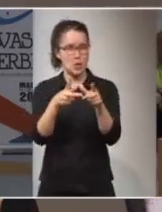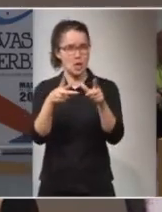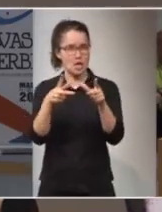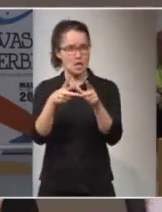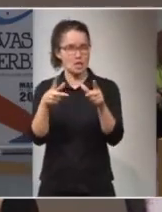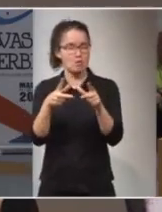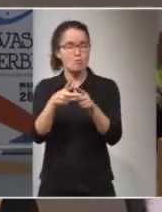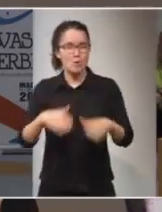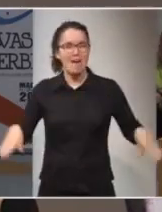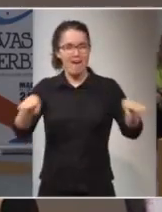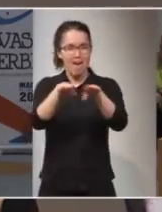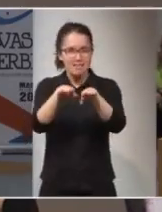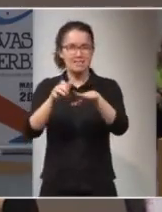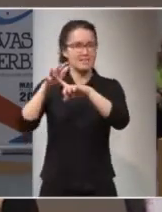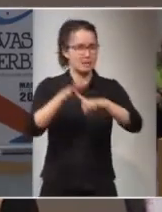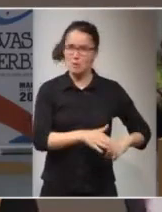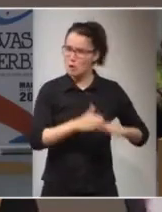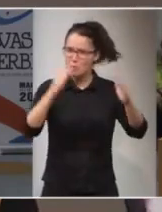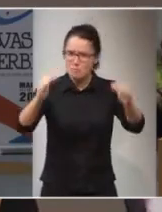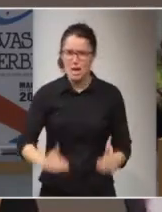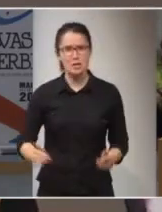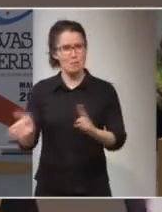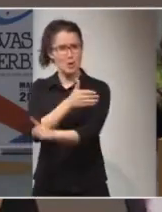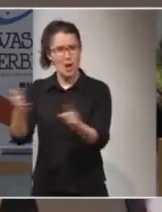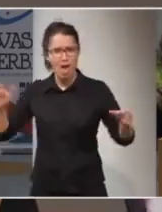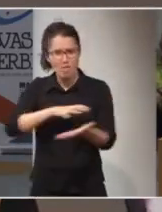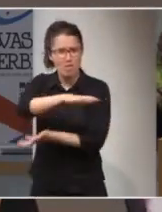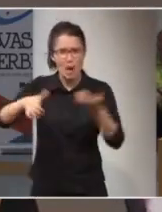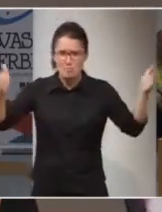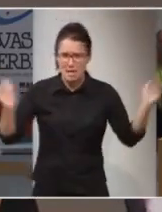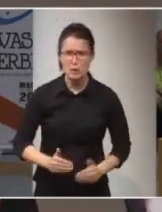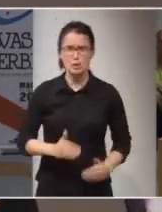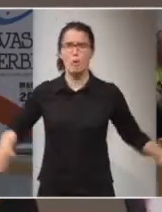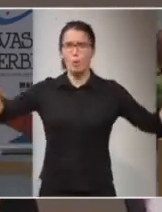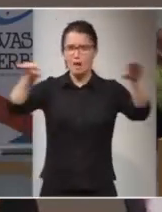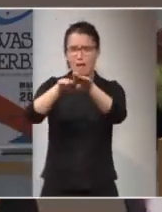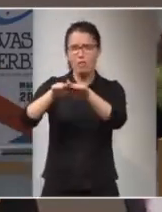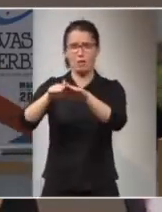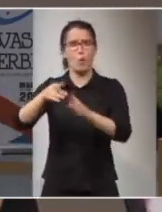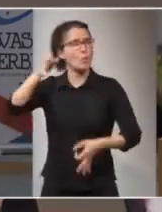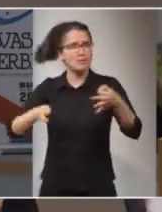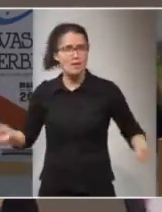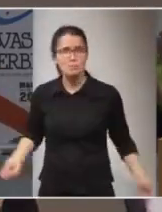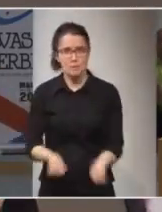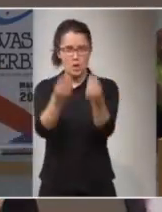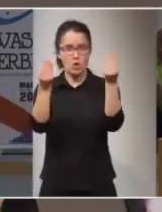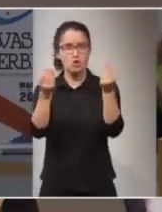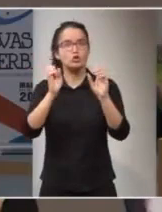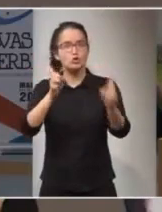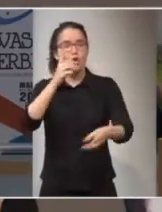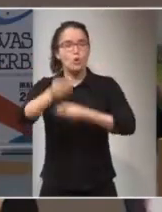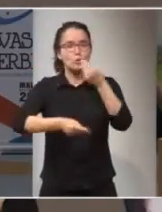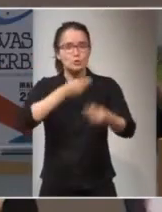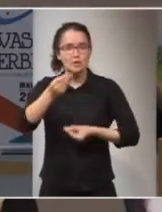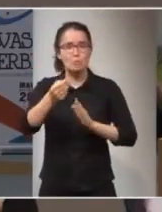mayor equidad, de menor discriminación, de menor violencia, de mayor igualdad, de mayor justicia, simplemente aplicando el